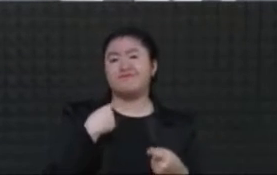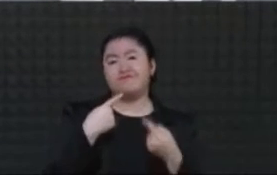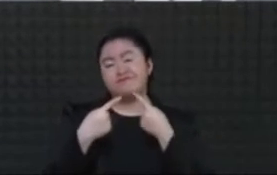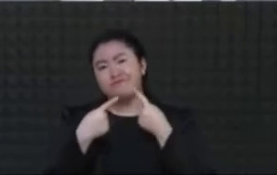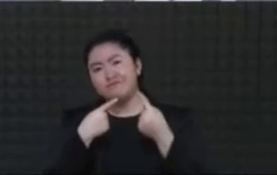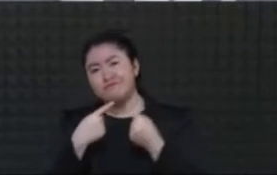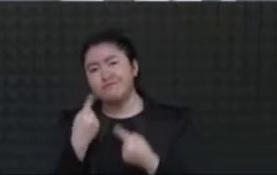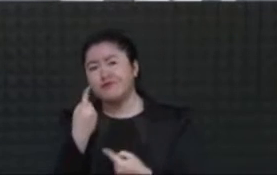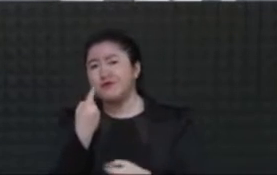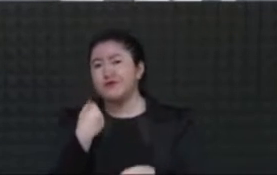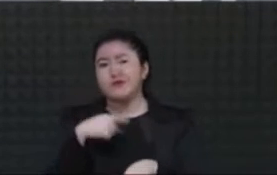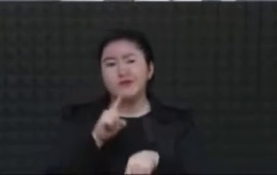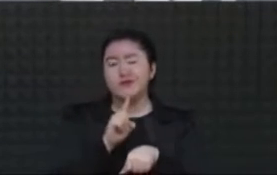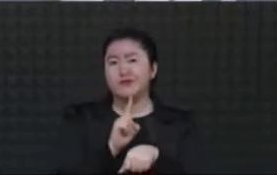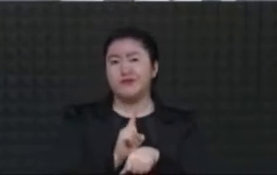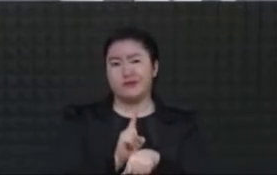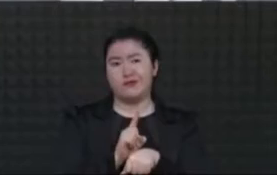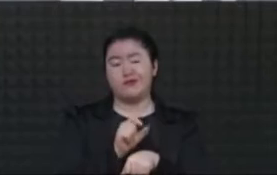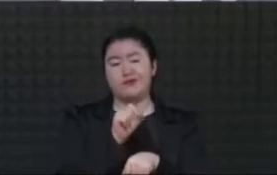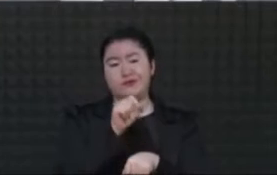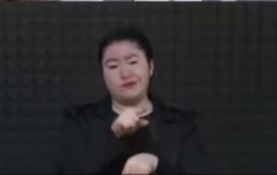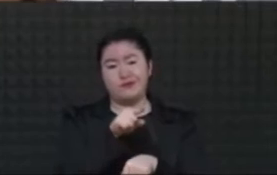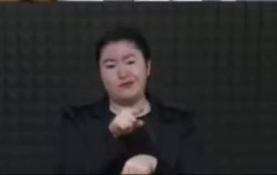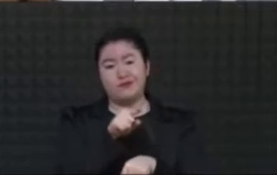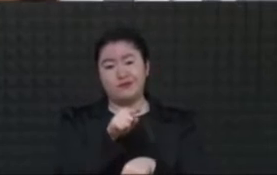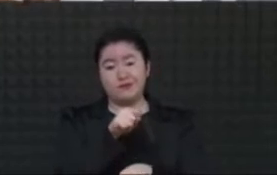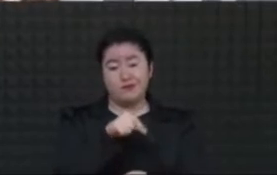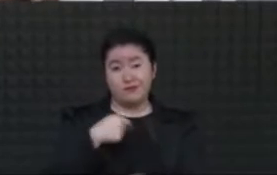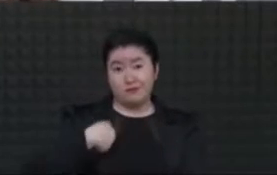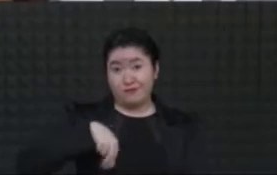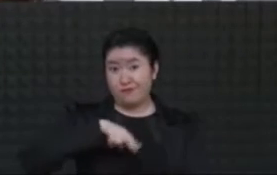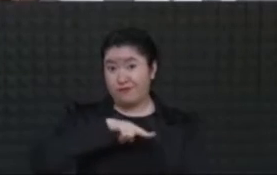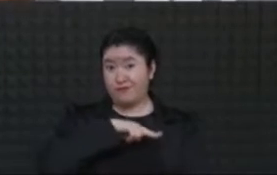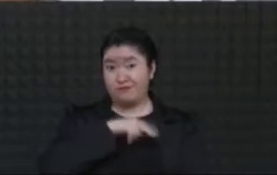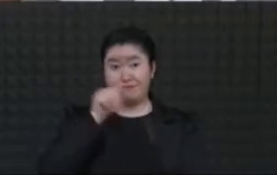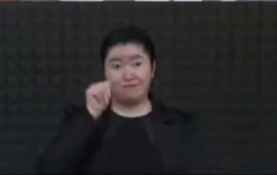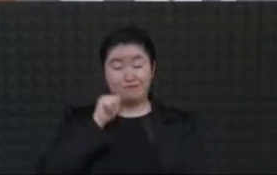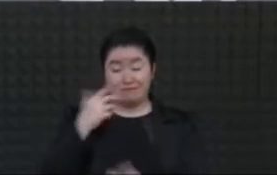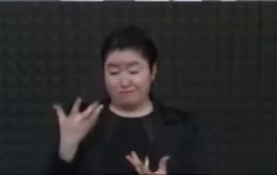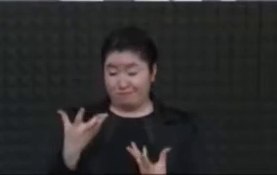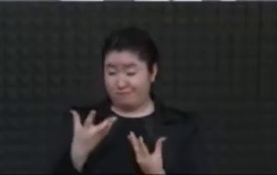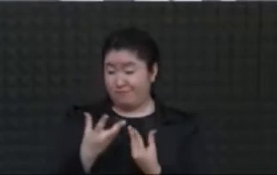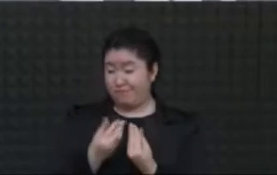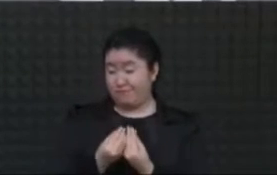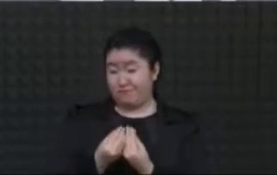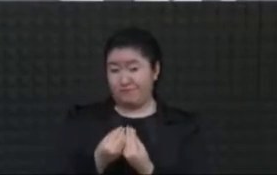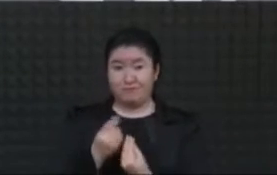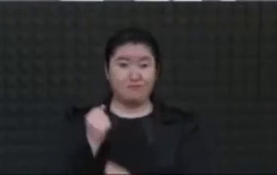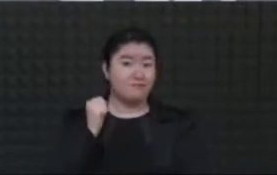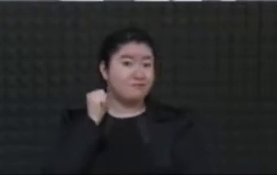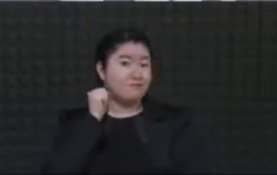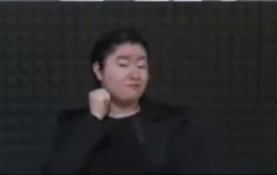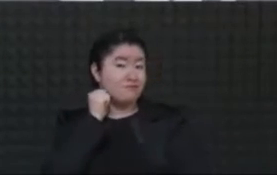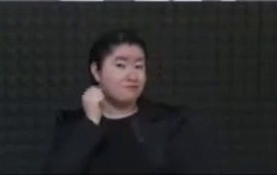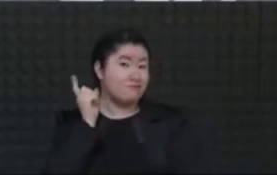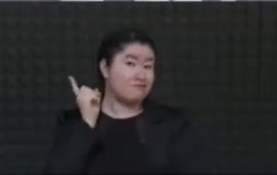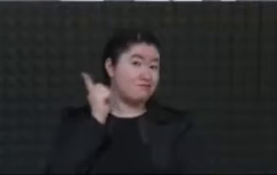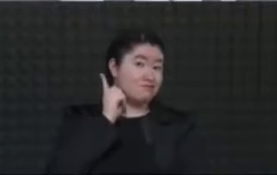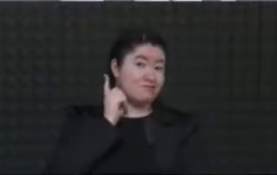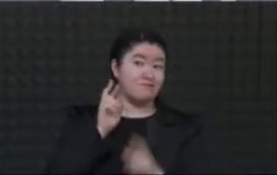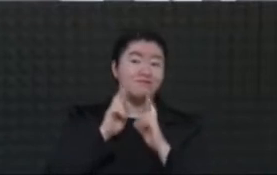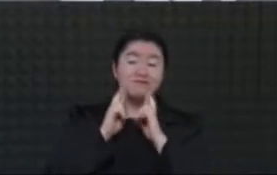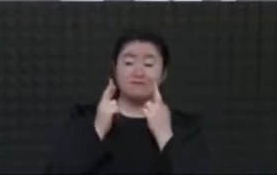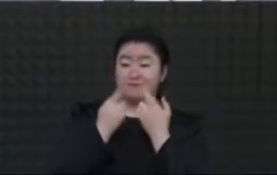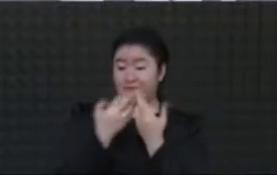en una sesión de la Comisión Permanente, donde estuvimos reunidos senadores y diputados, se pronunciaran